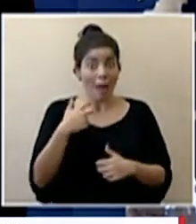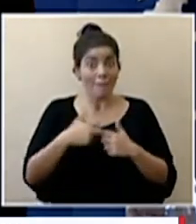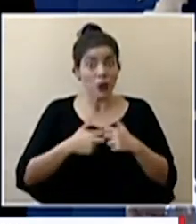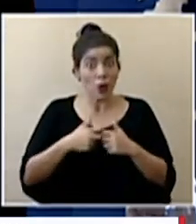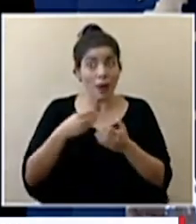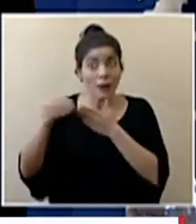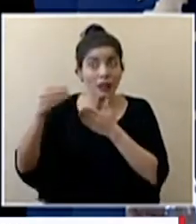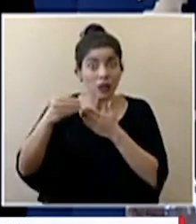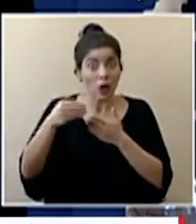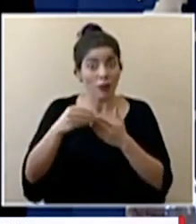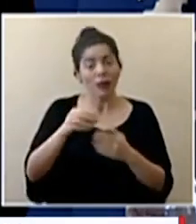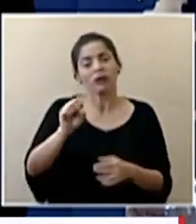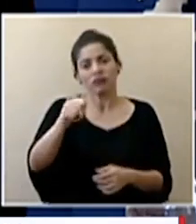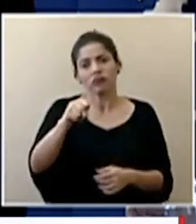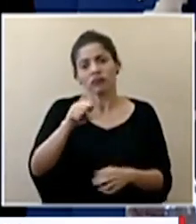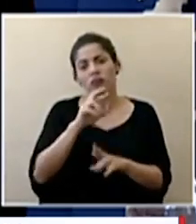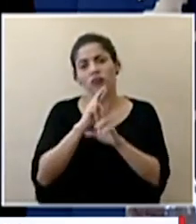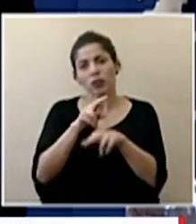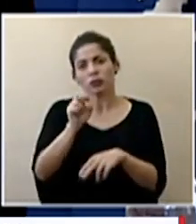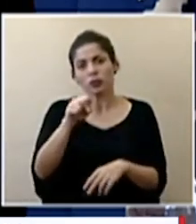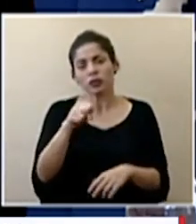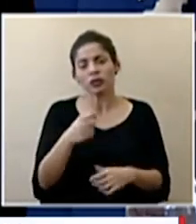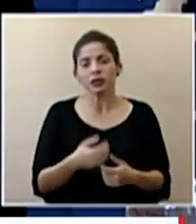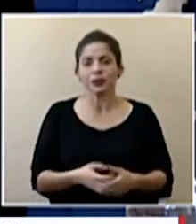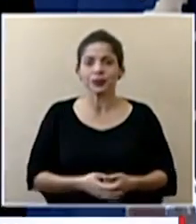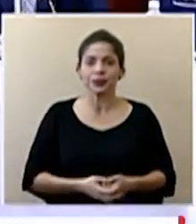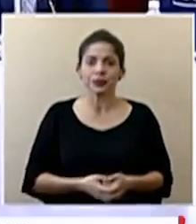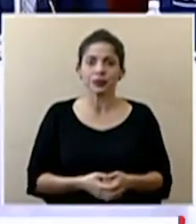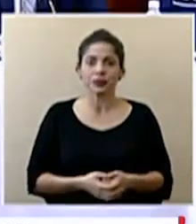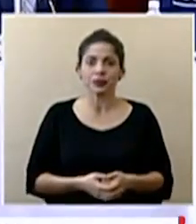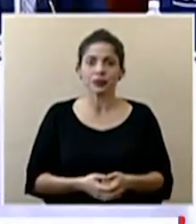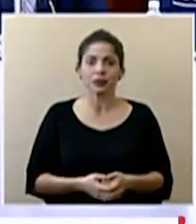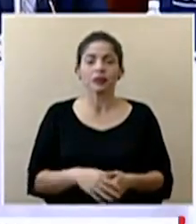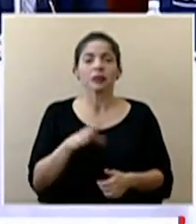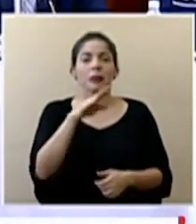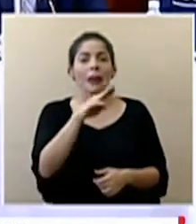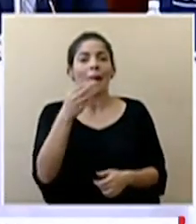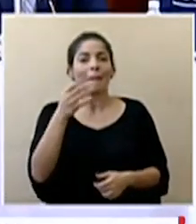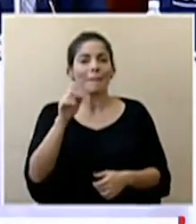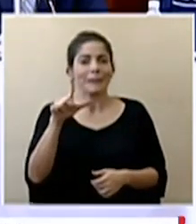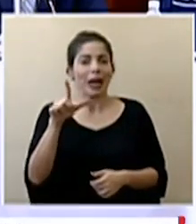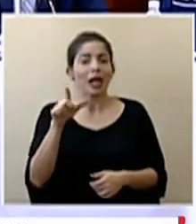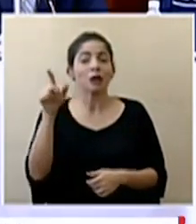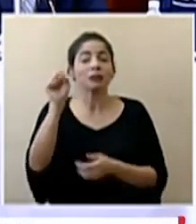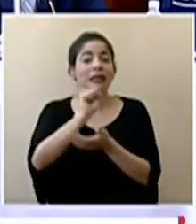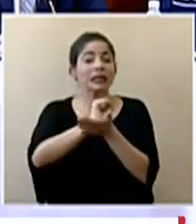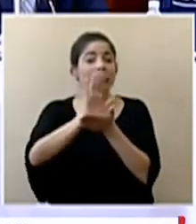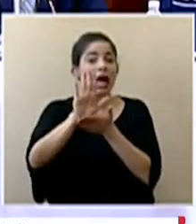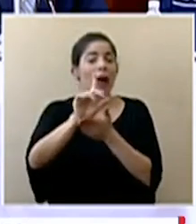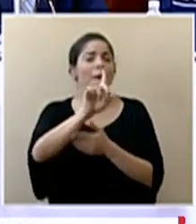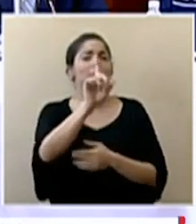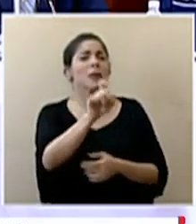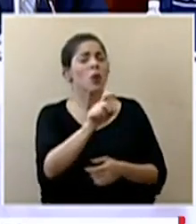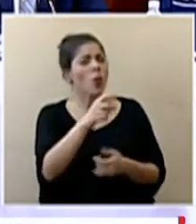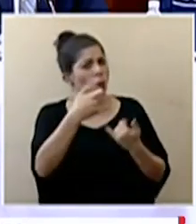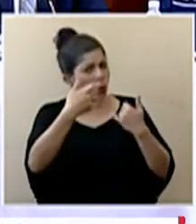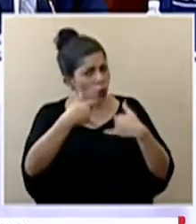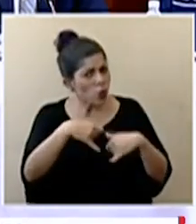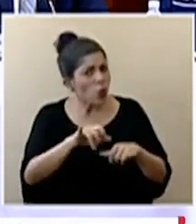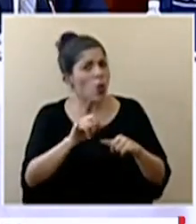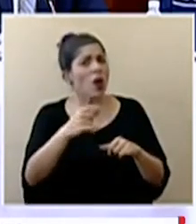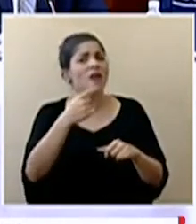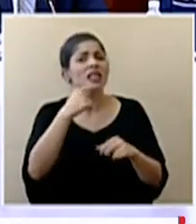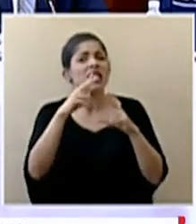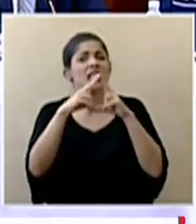suministro sí la respuesta es sí don Michael Soto medios de San Carlos consultan siguen reportando el